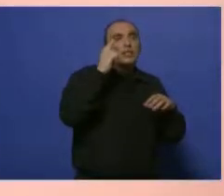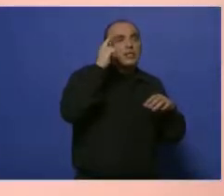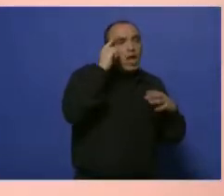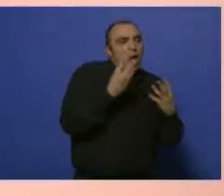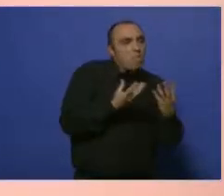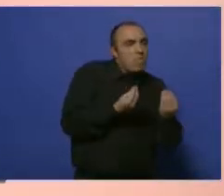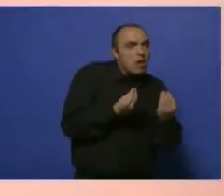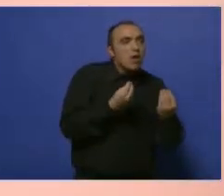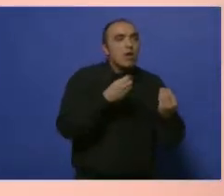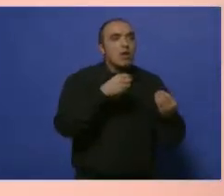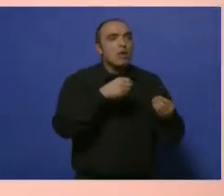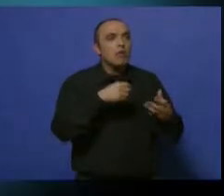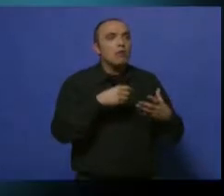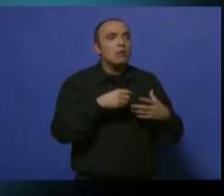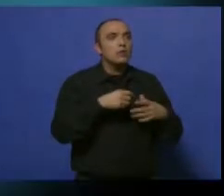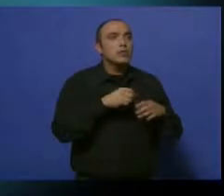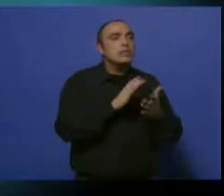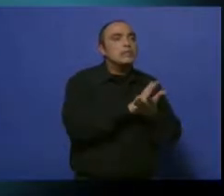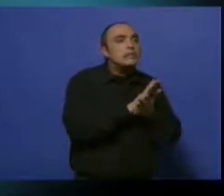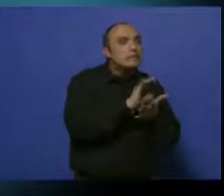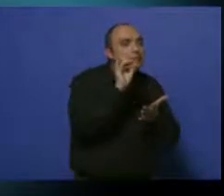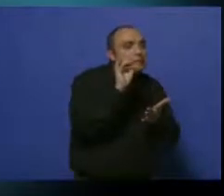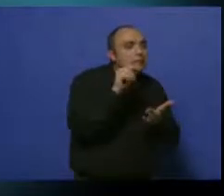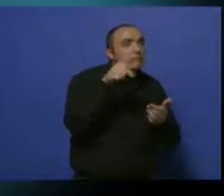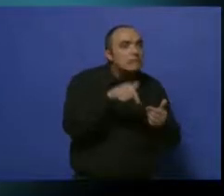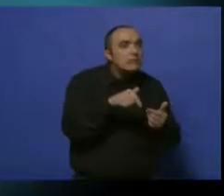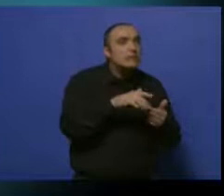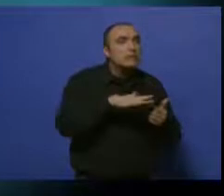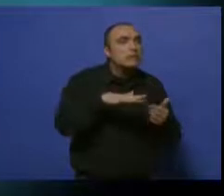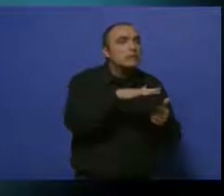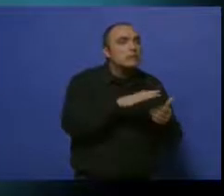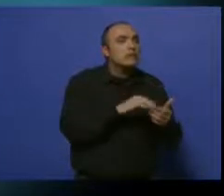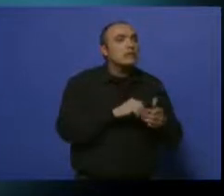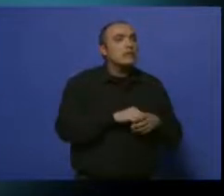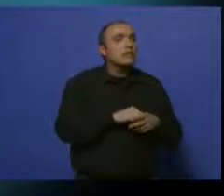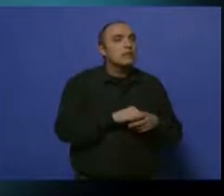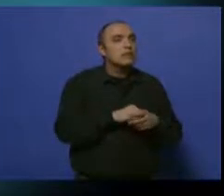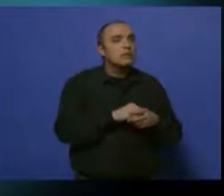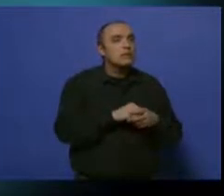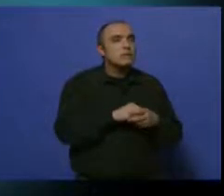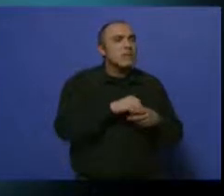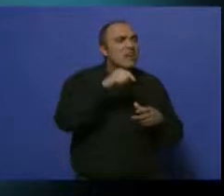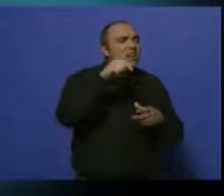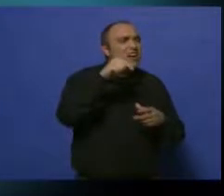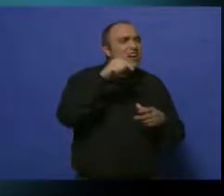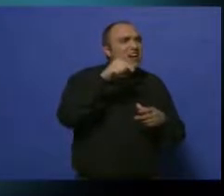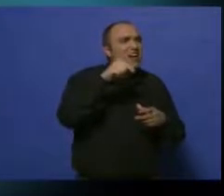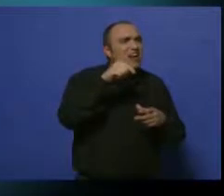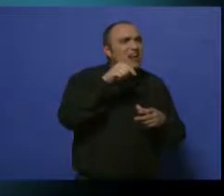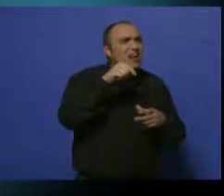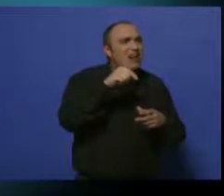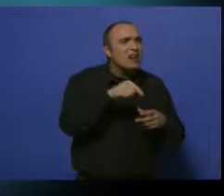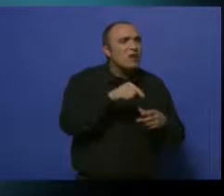por muy por el contrario, en este momento en la provincia de Córdoba podemos hablar de que estamos en una situación, lo que se conoce